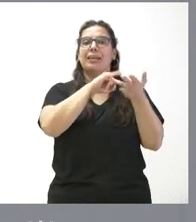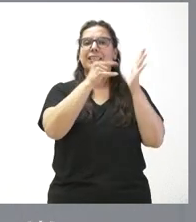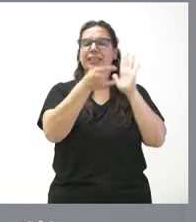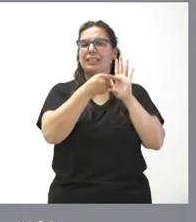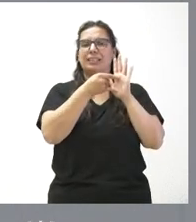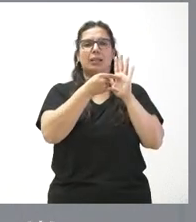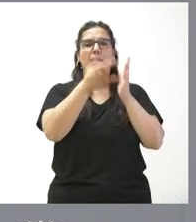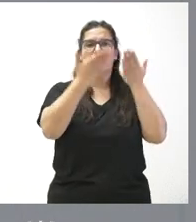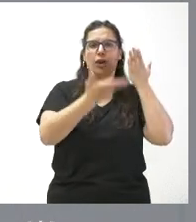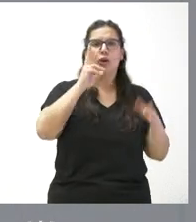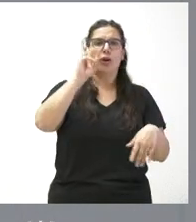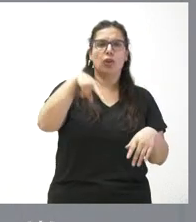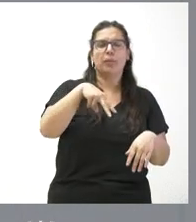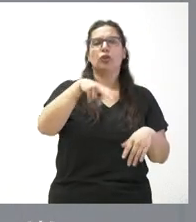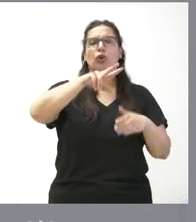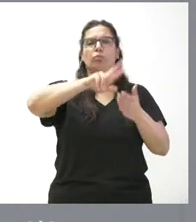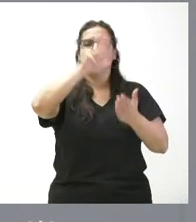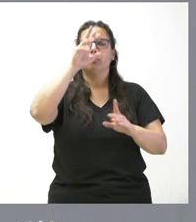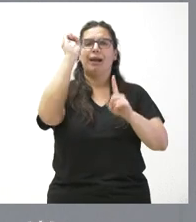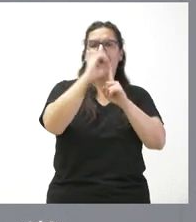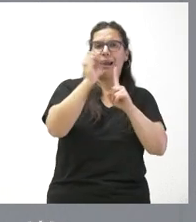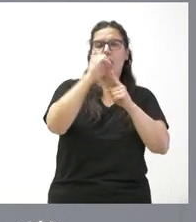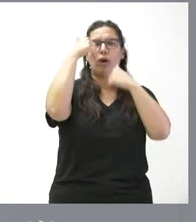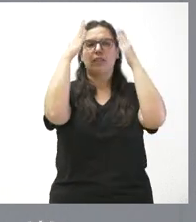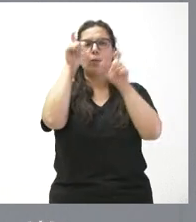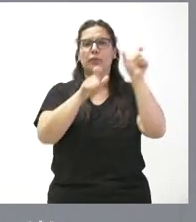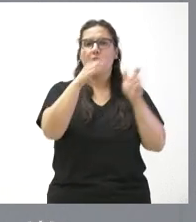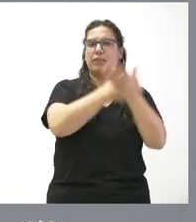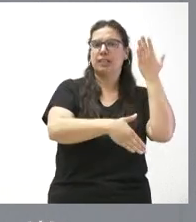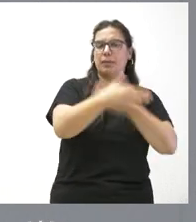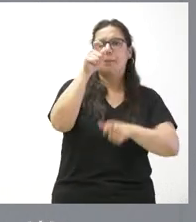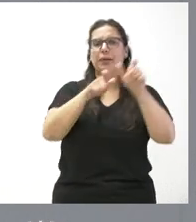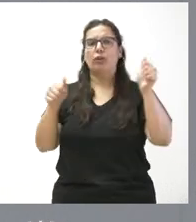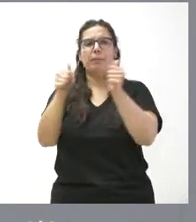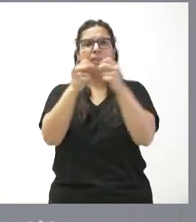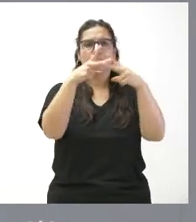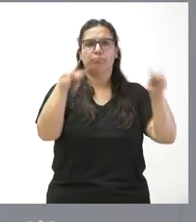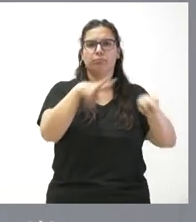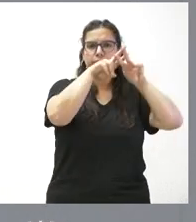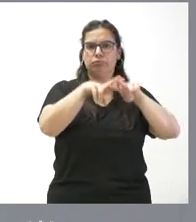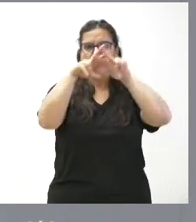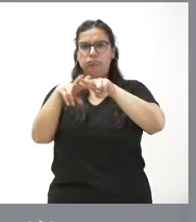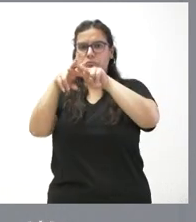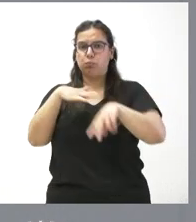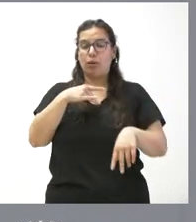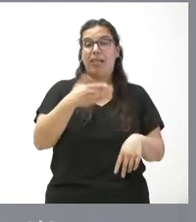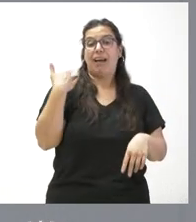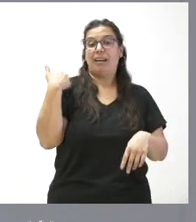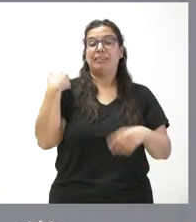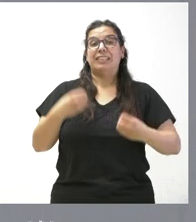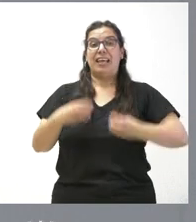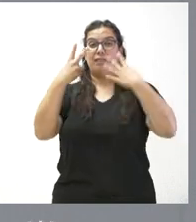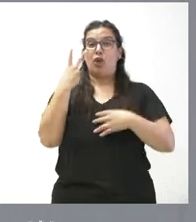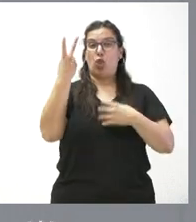reconocimiento, calificación del grado y atención tanto de personas con discapacidad como de personas dependientes que hasta ahora se prestaban en dos edificios